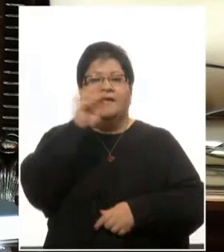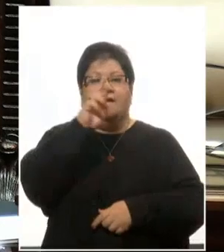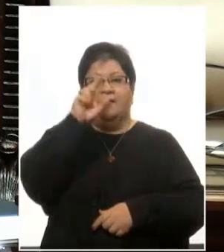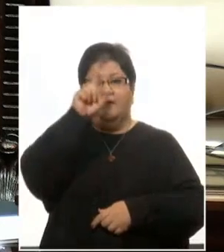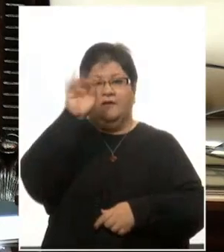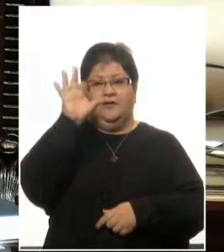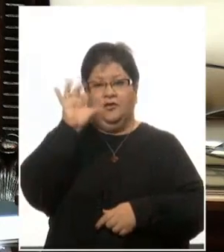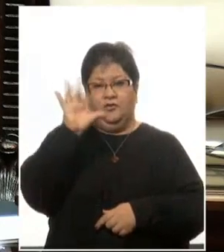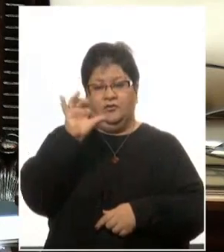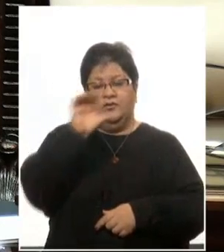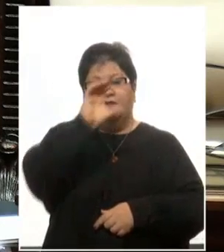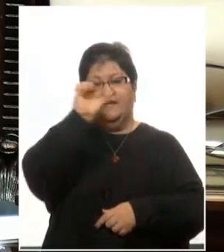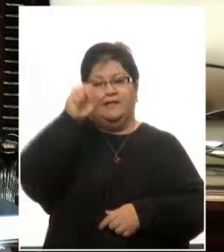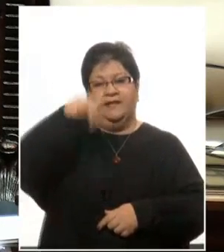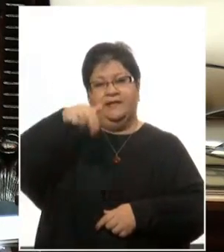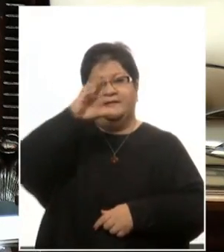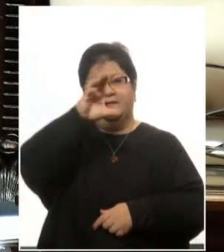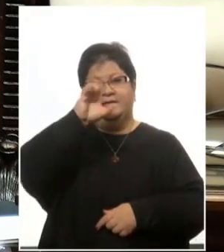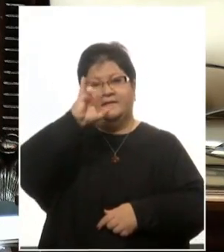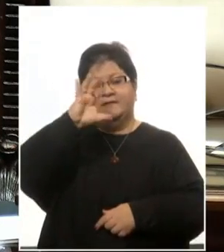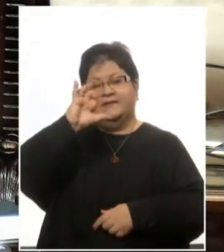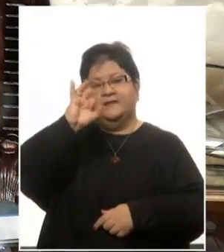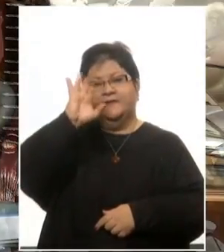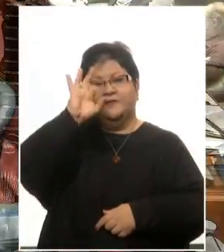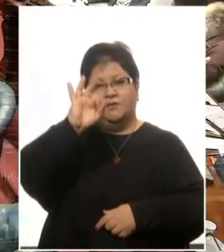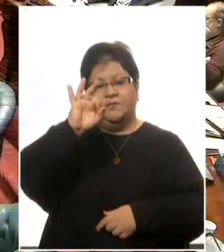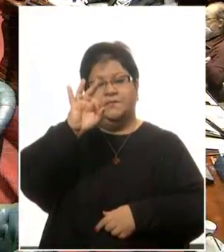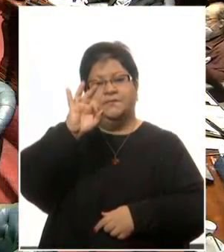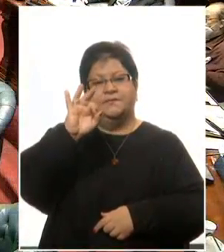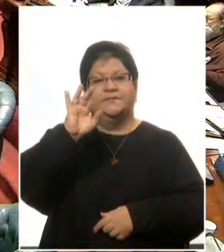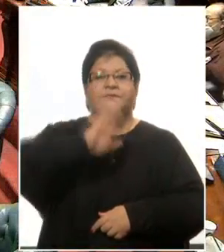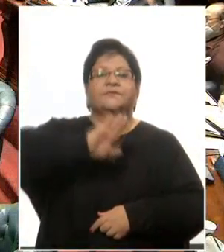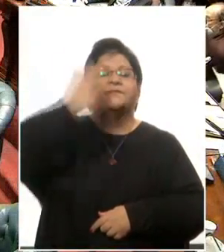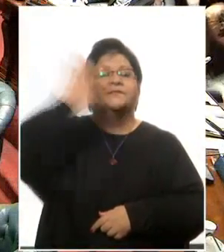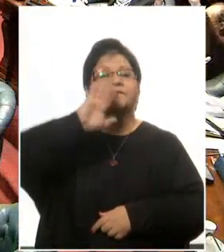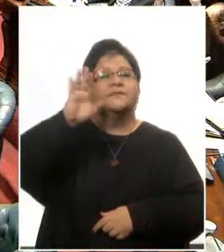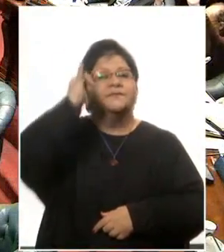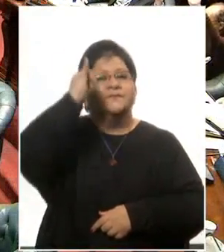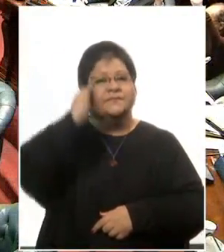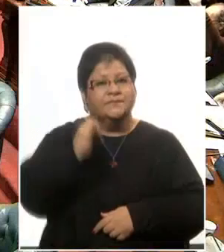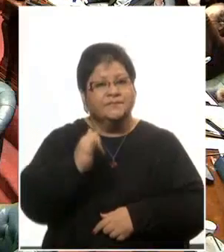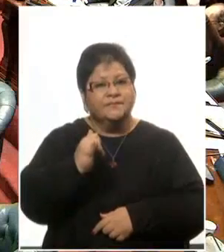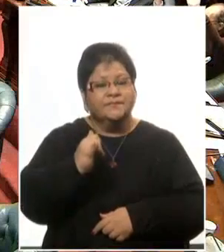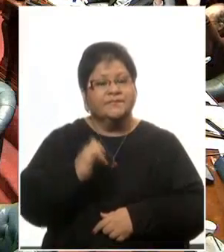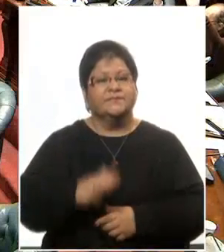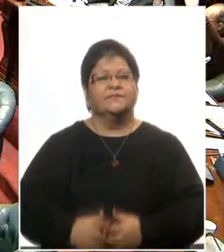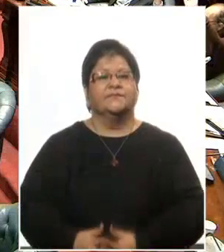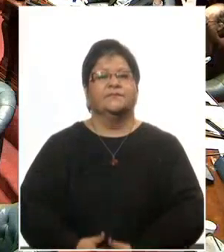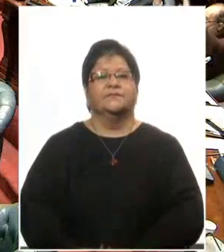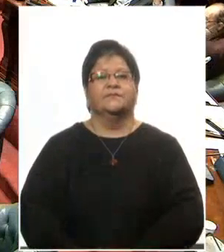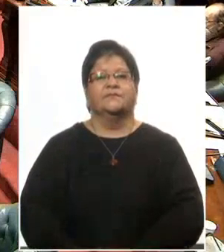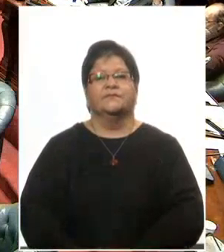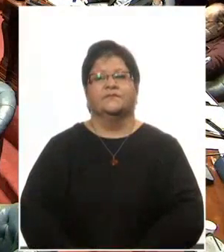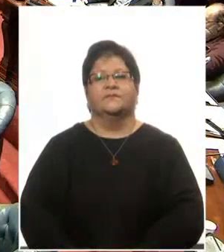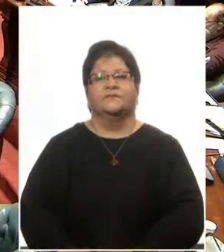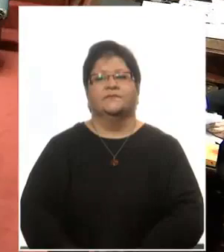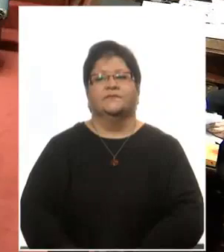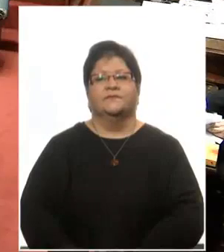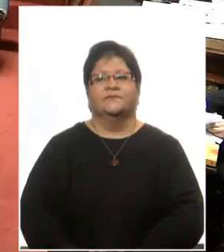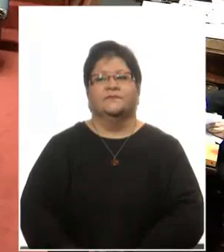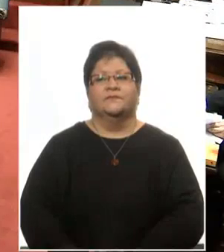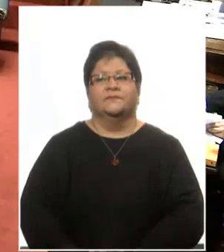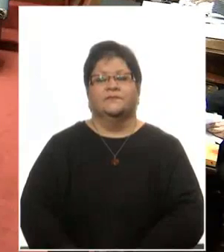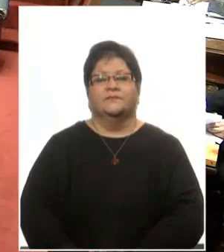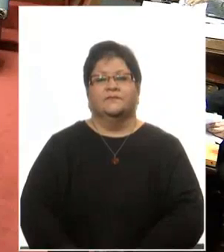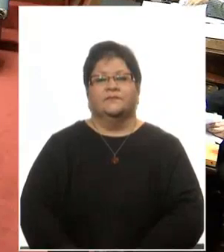unen y algunas que nos separan. Entre otras el río Uruguay y el río de la Plata. El señor Enciso Cristiarsen reúne las